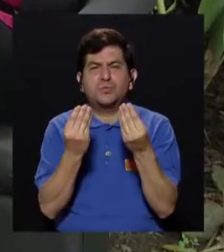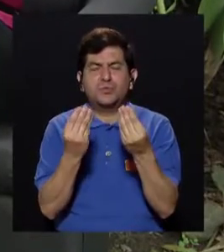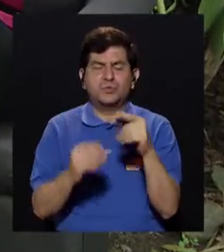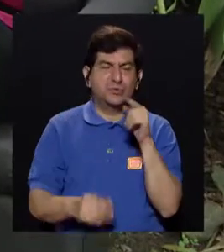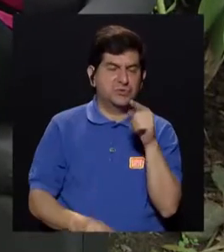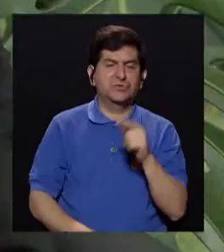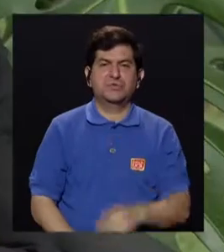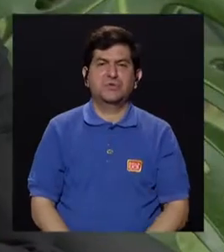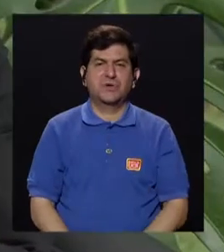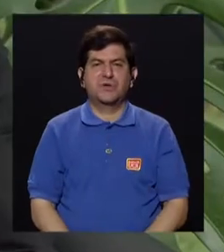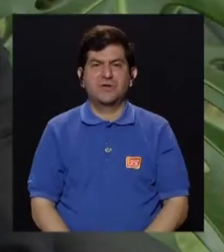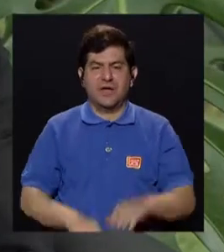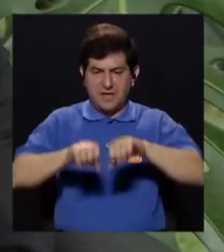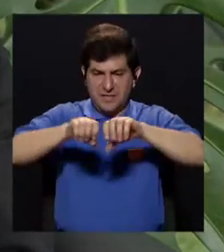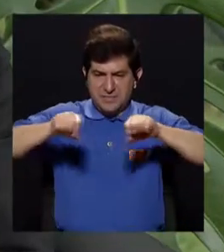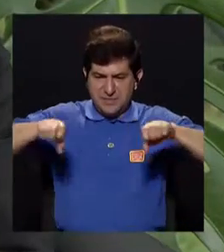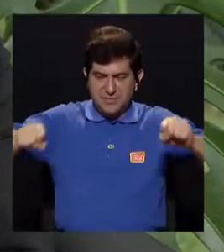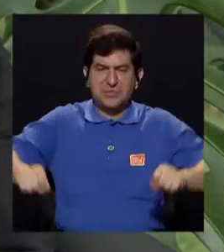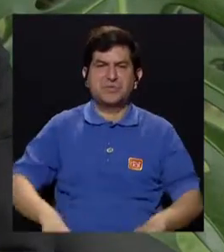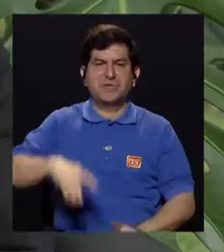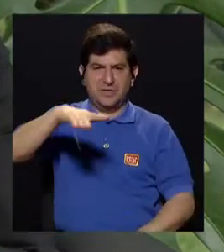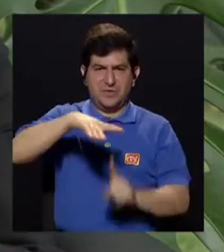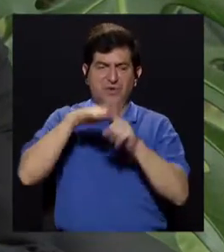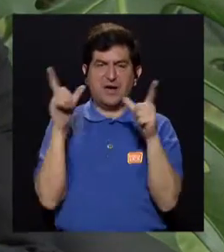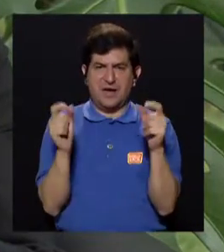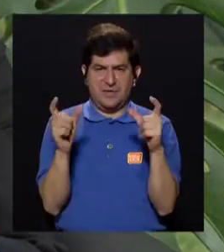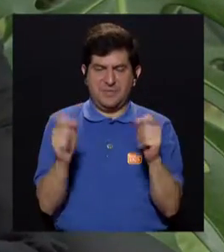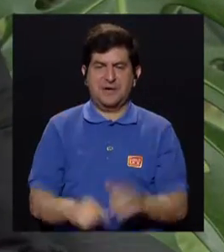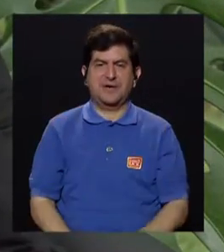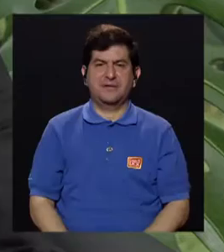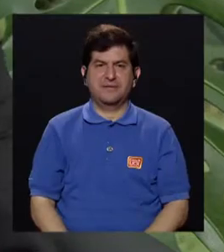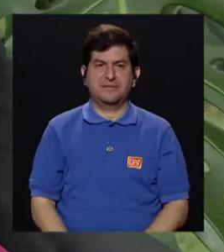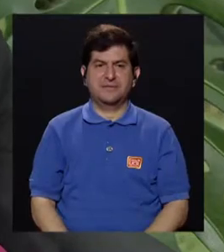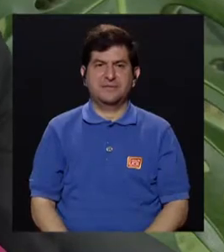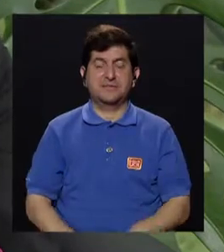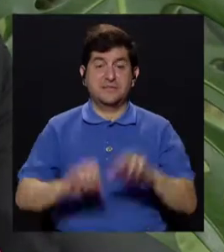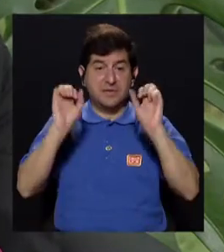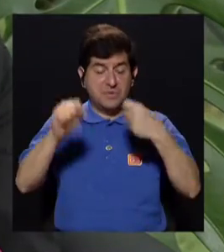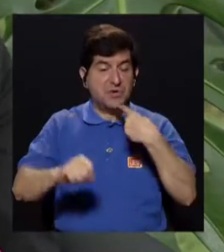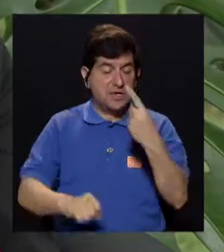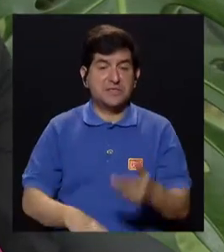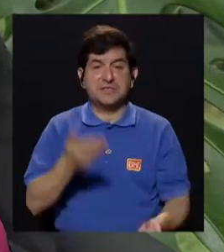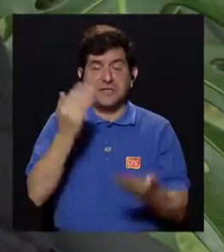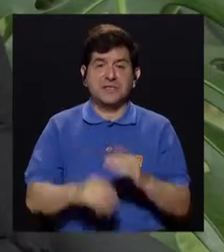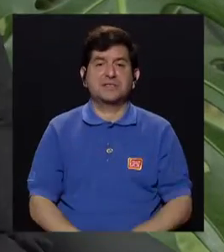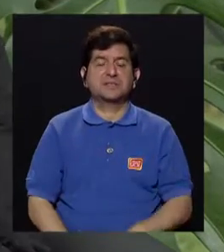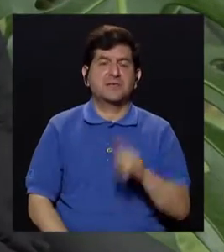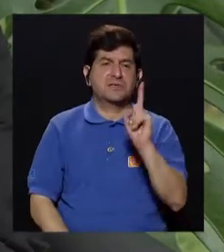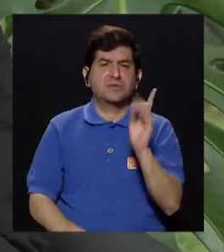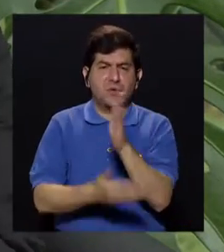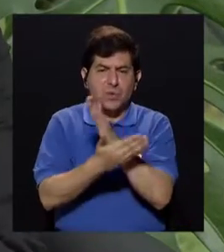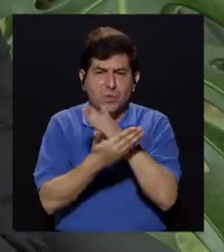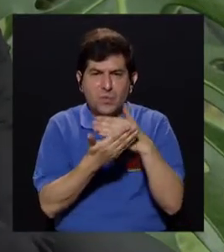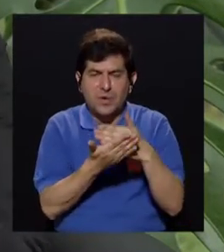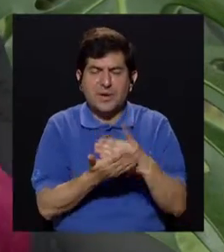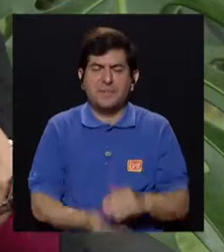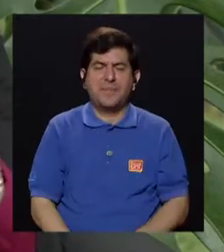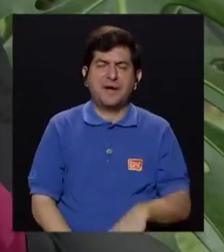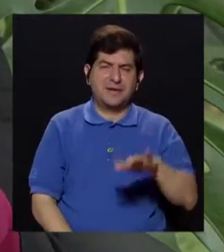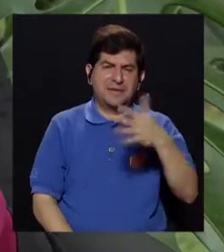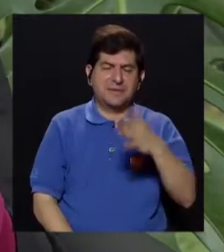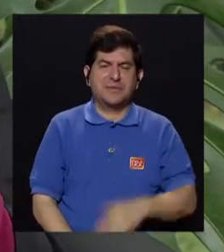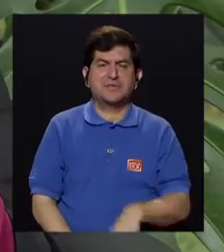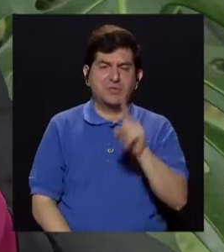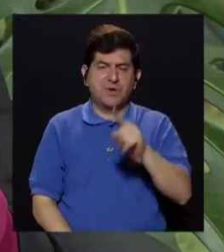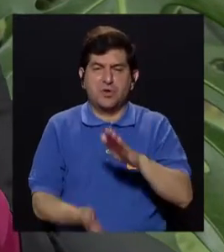muchos embutidos hay cáncer. Entonces, incluso llegan a hacer una aproximación y dice, un pedacito de lo que